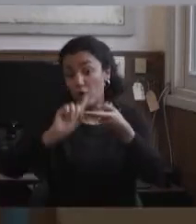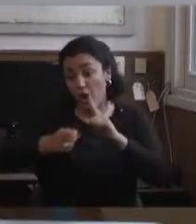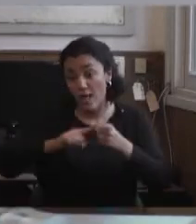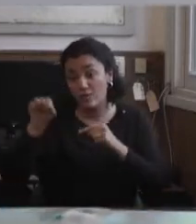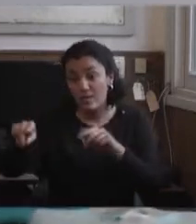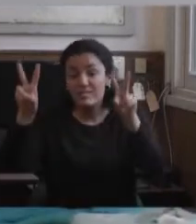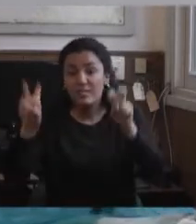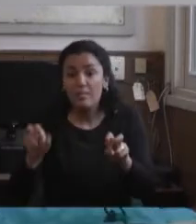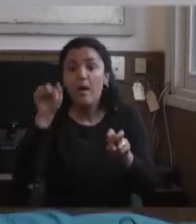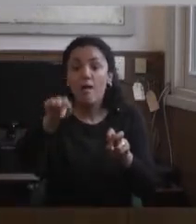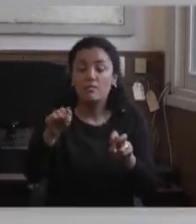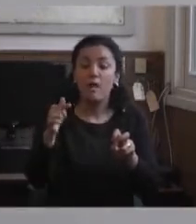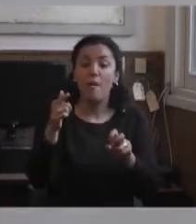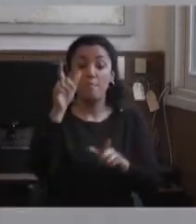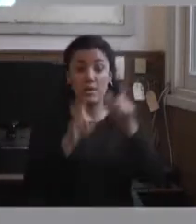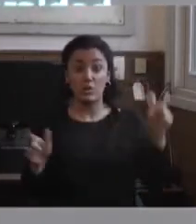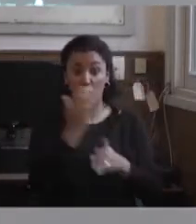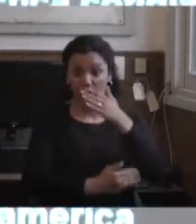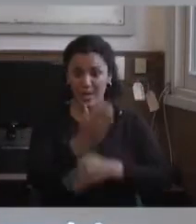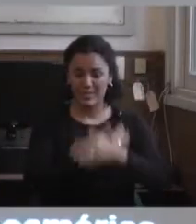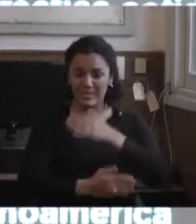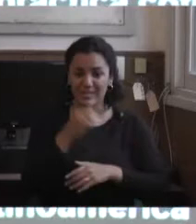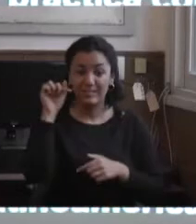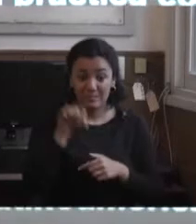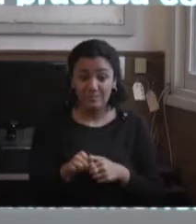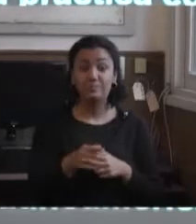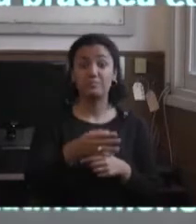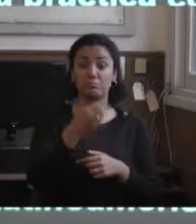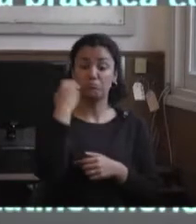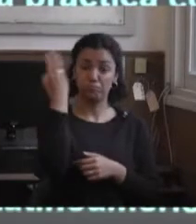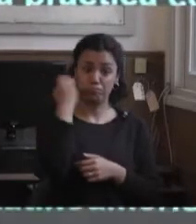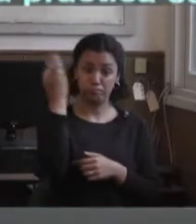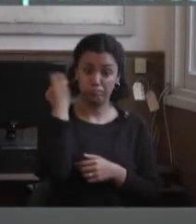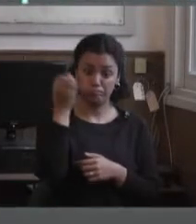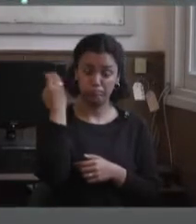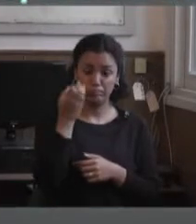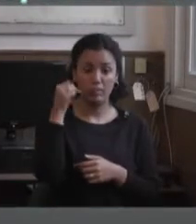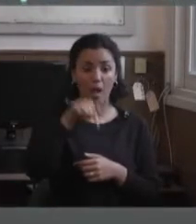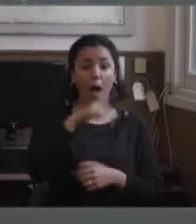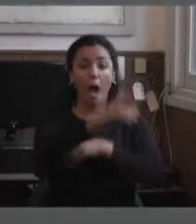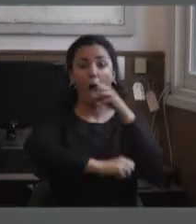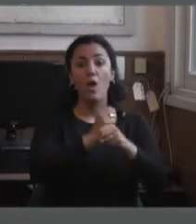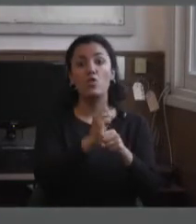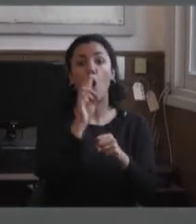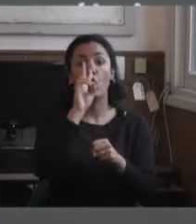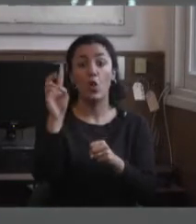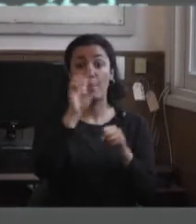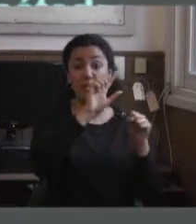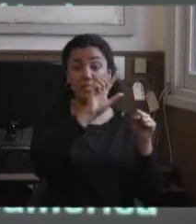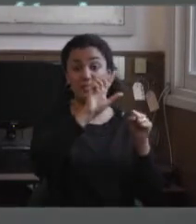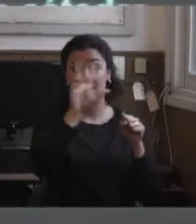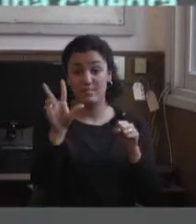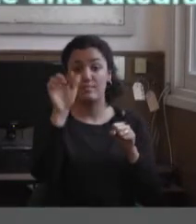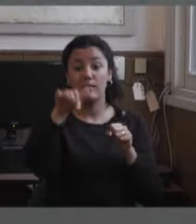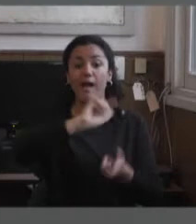discapacidad dando una charla, hizo que en el año 2003, en la carrera de Educación Física, se reforma el